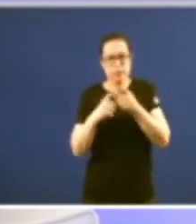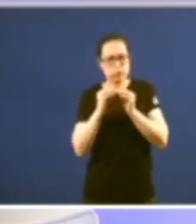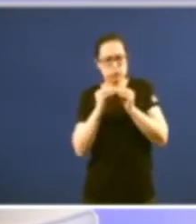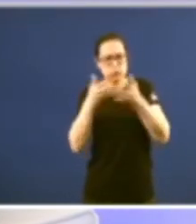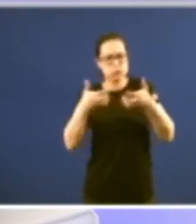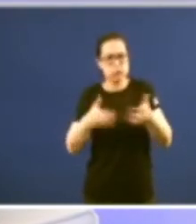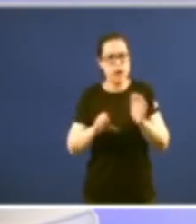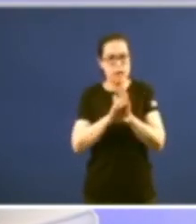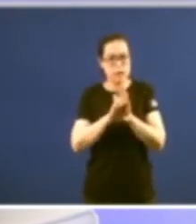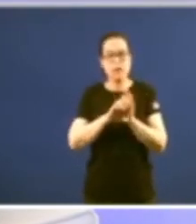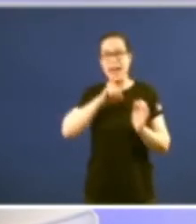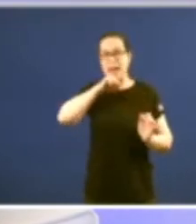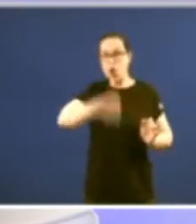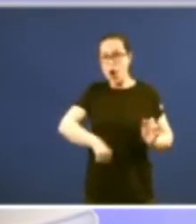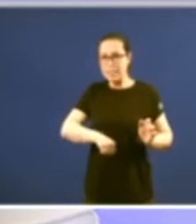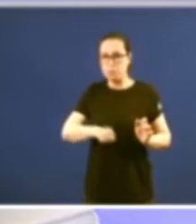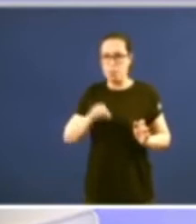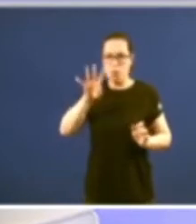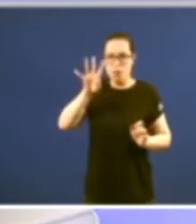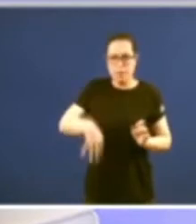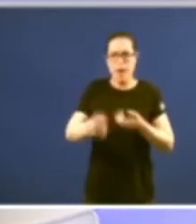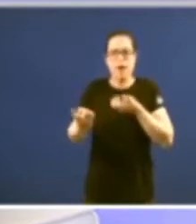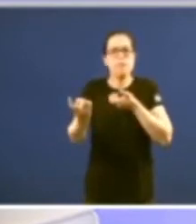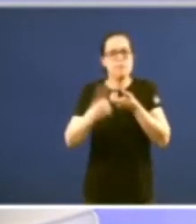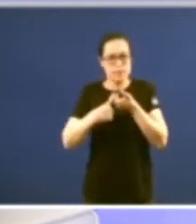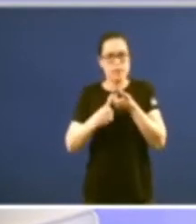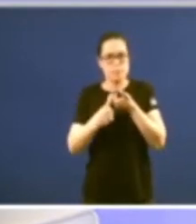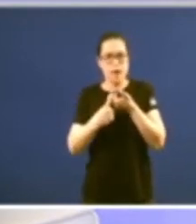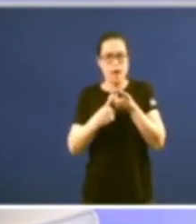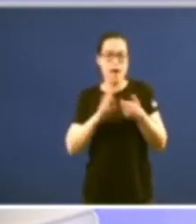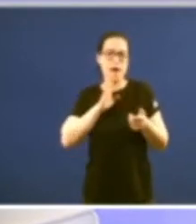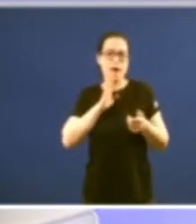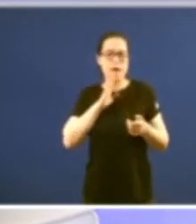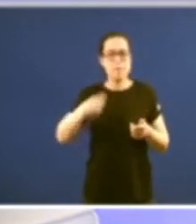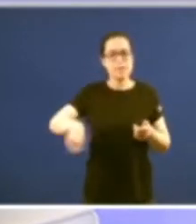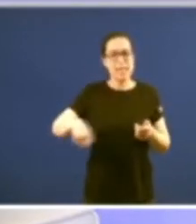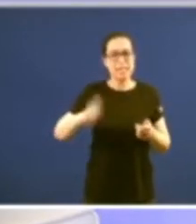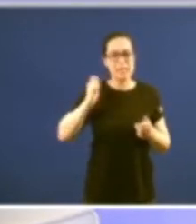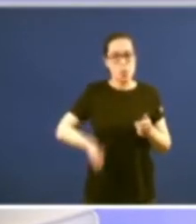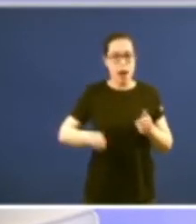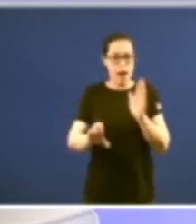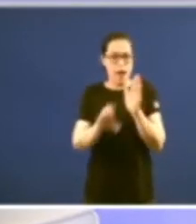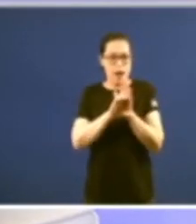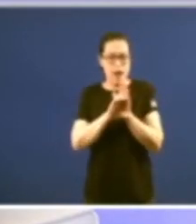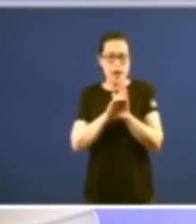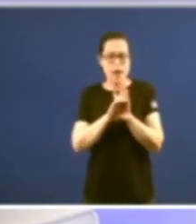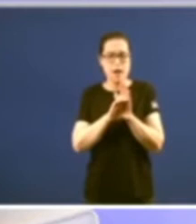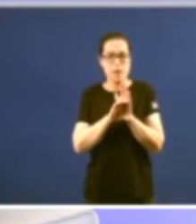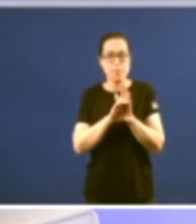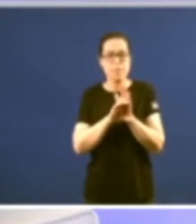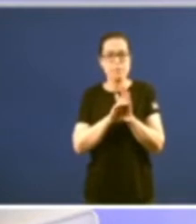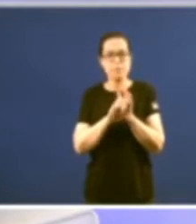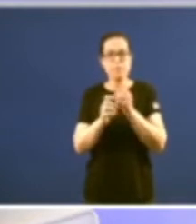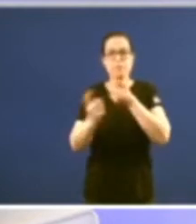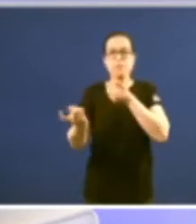nacionalismo catalán participa centralmente recordaba o fai un rato o presidente do Tribunal Constitucional na elaboración da Constitución a través do